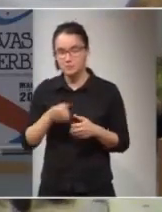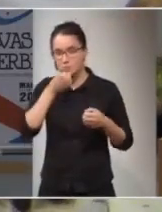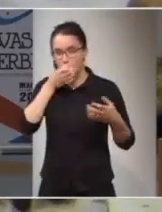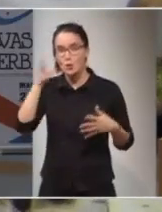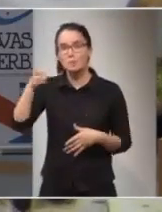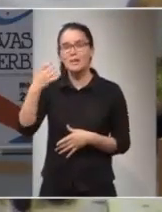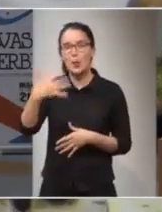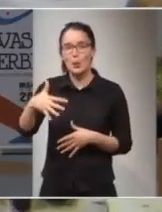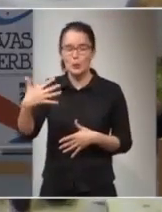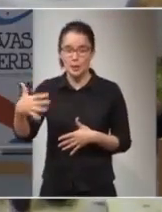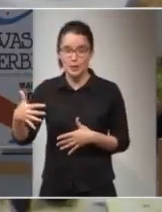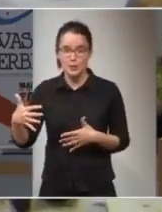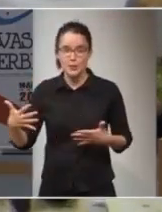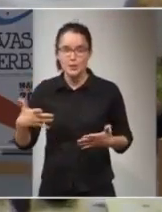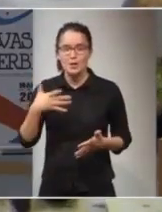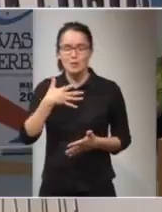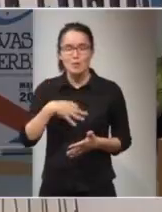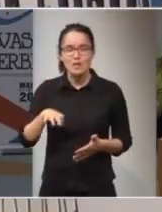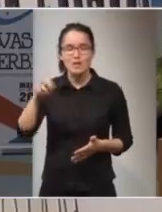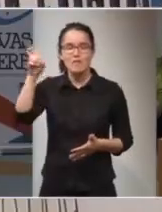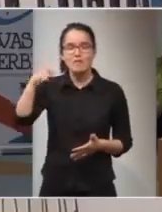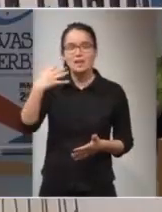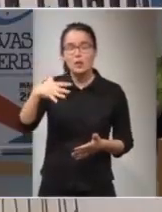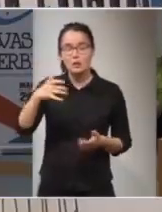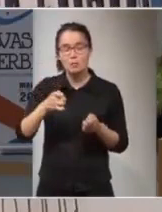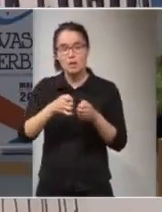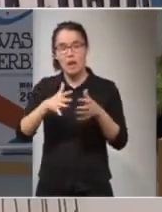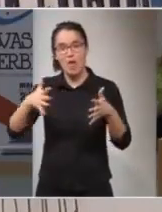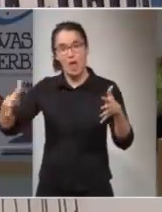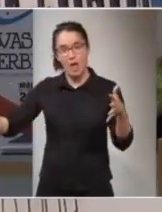¿de dónde viene? Puede ser un de dónde viene muy largo.